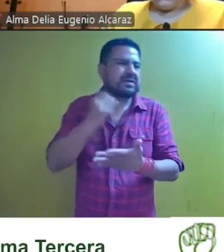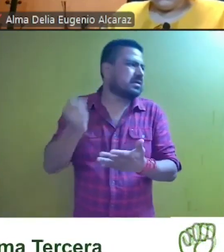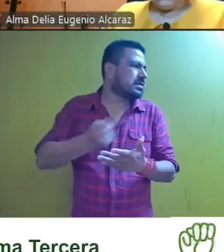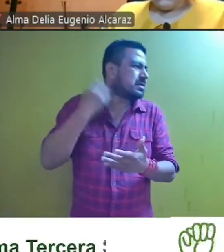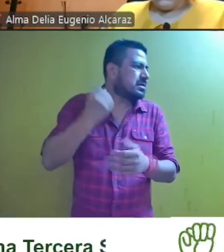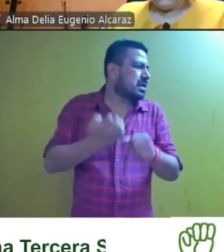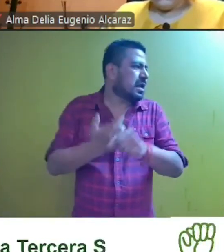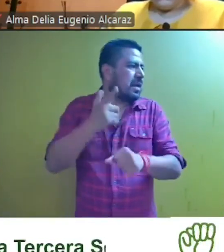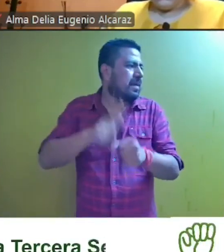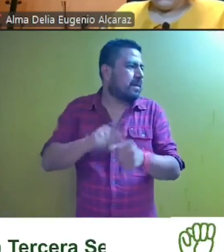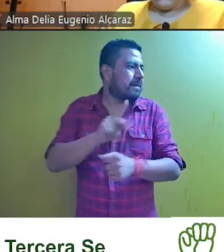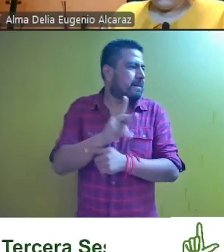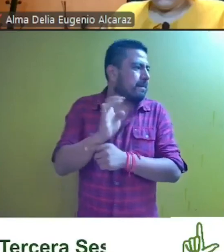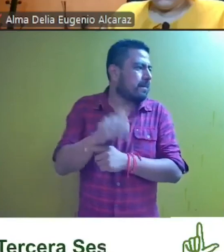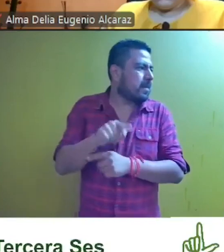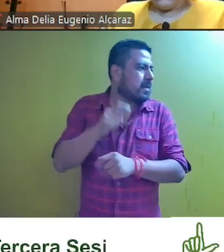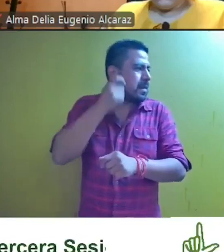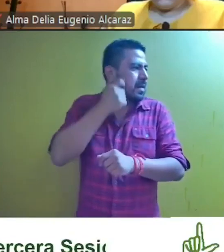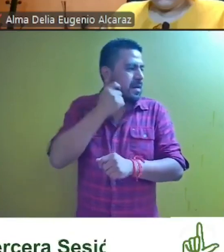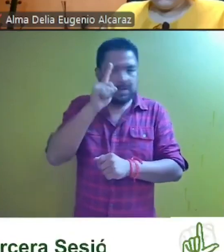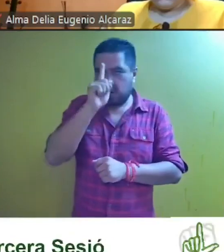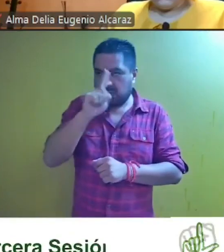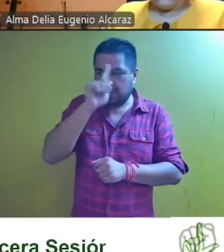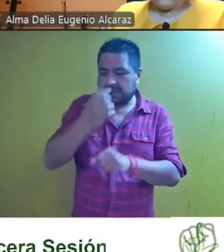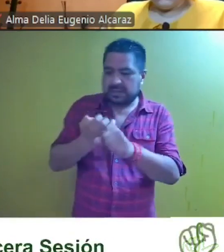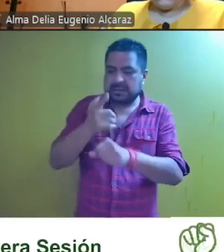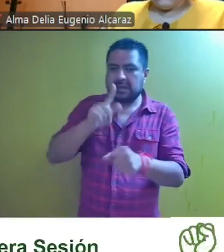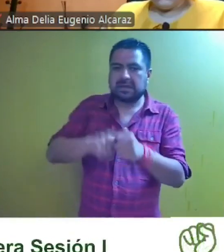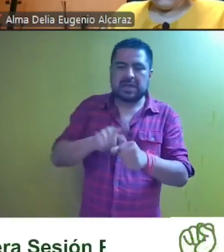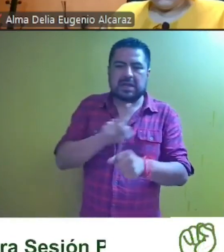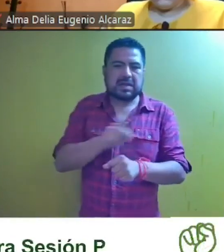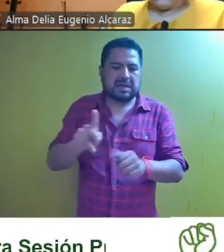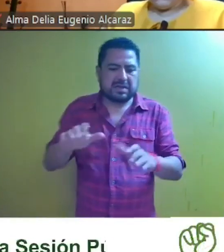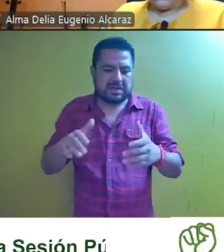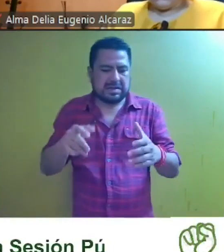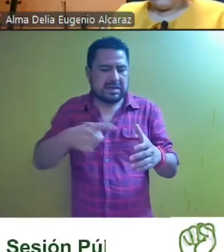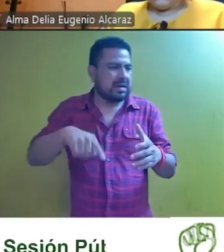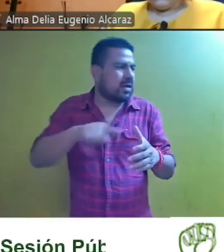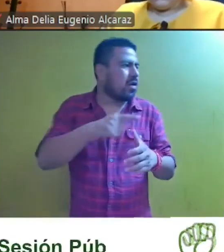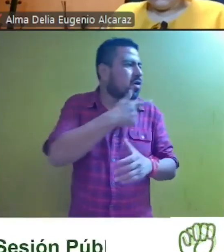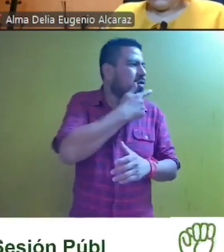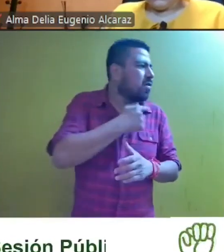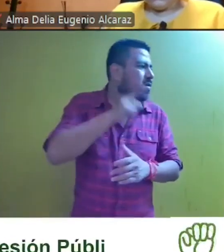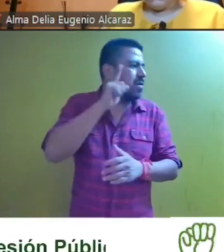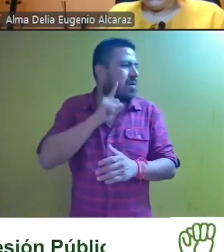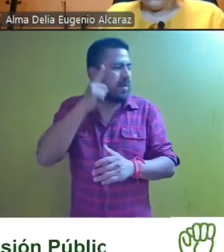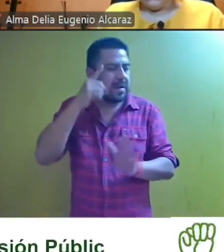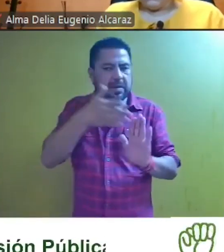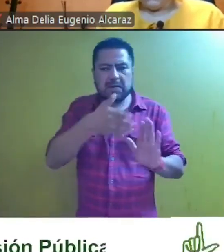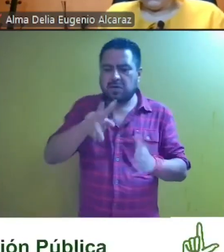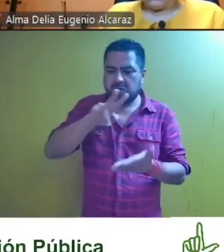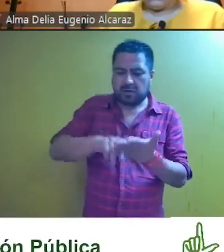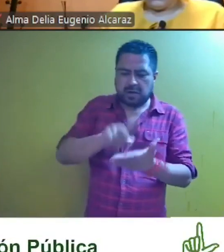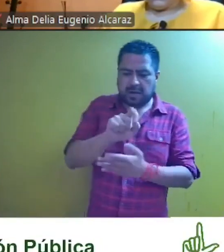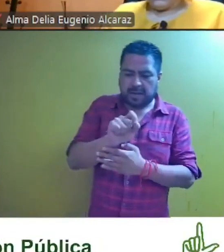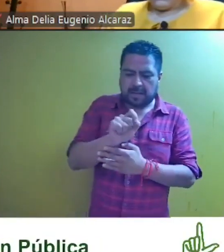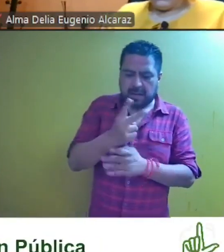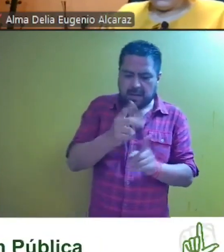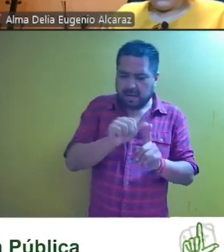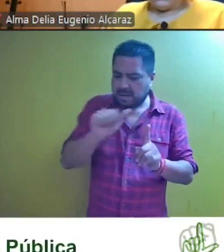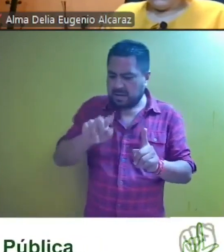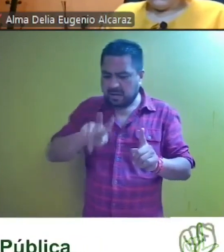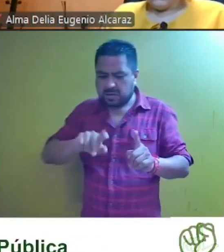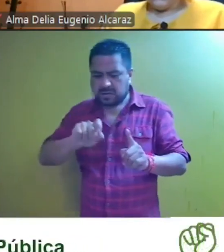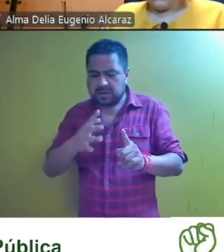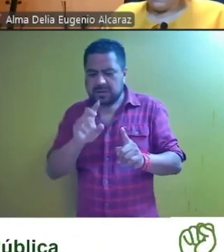extraordinaria del PAN en Guerrero para la elección de consejeros estatales de género hombre para el periodo 2022-2025 desde el